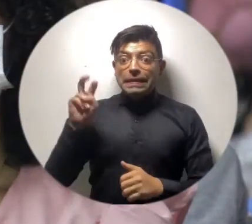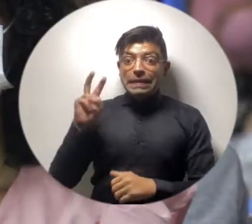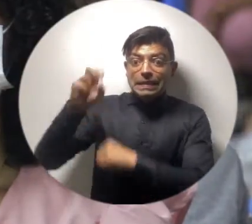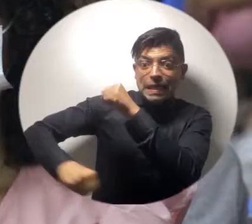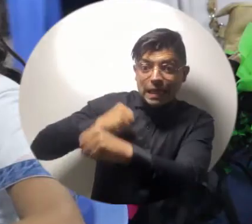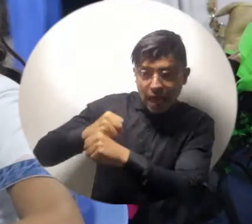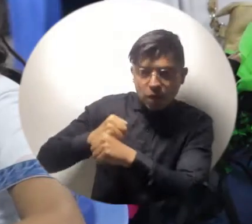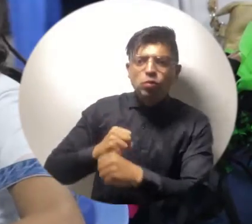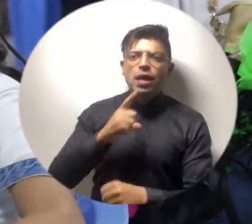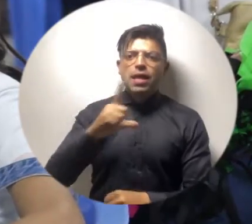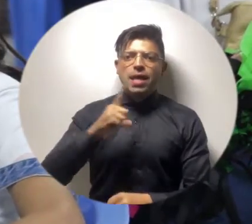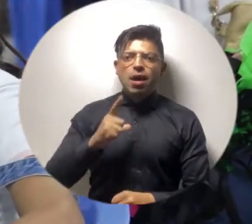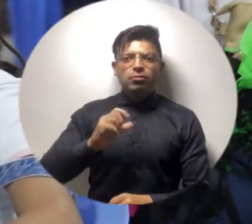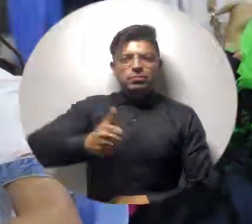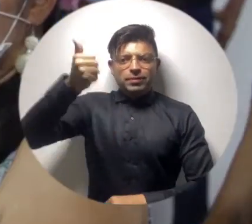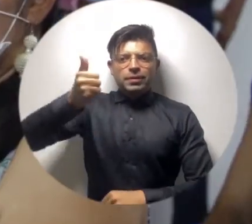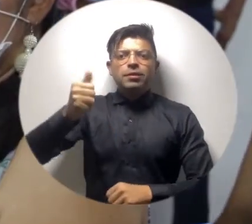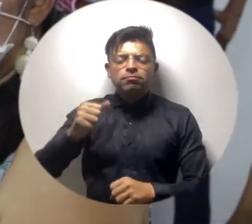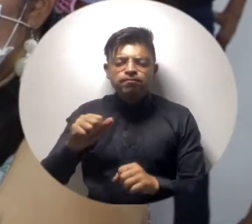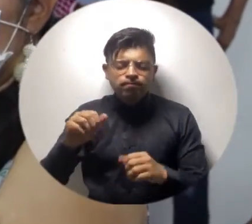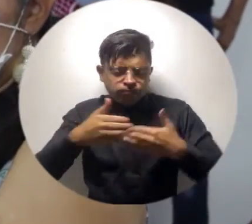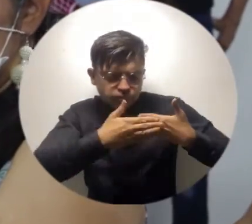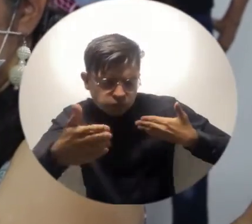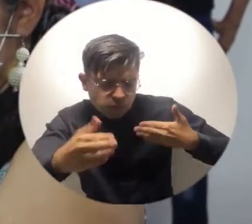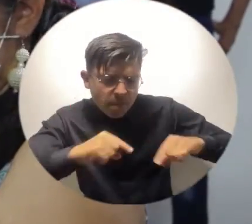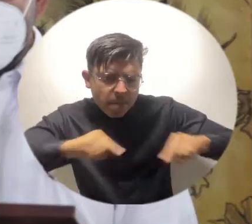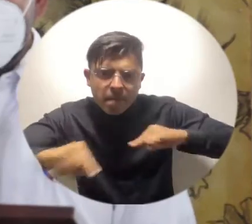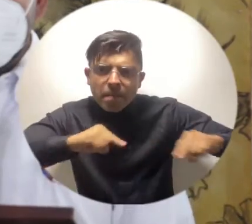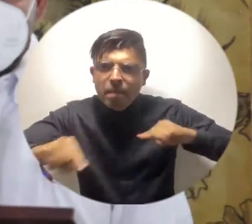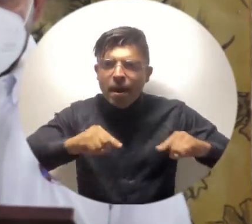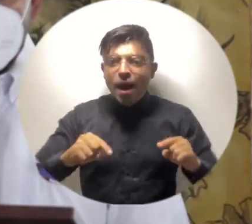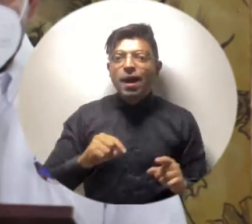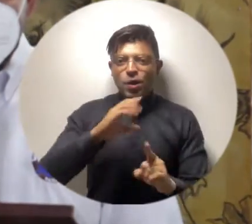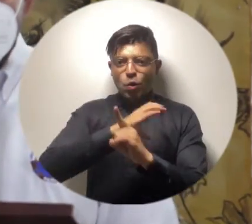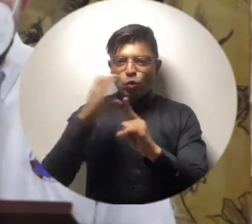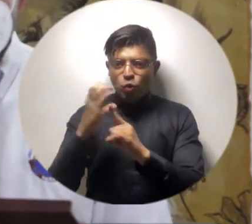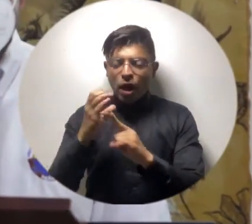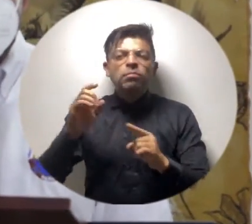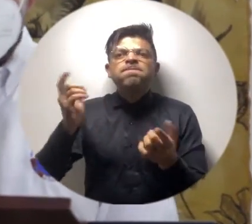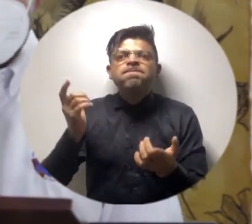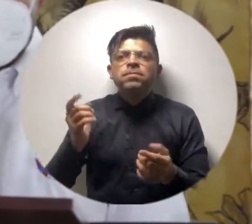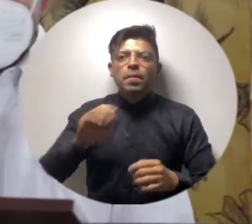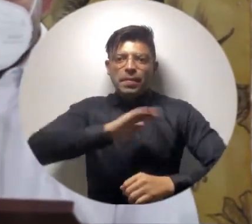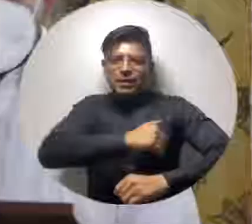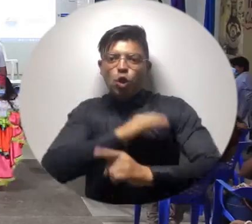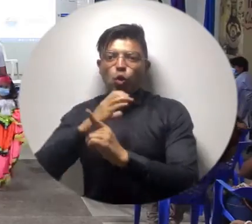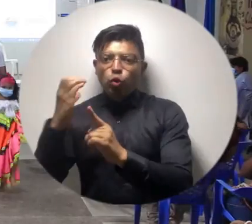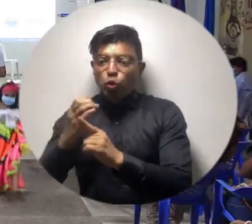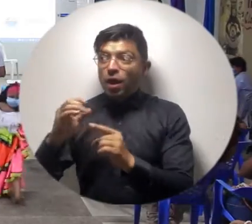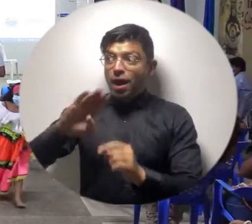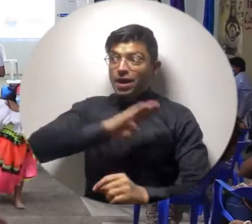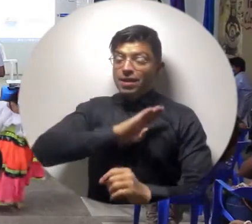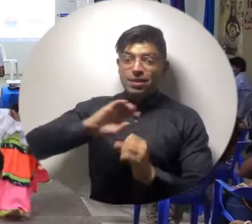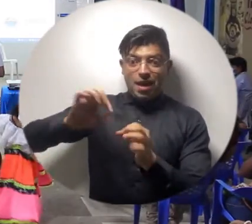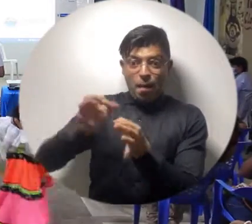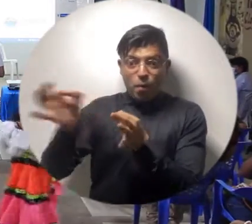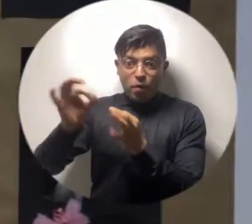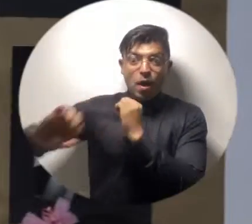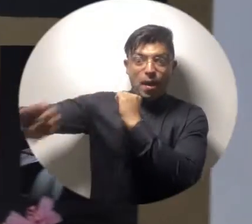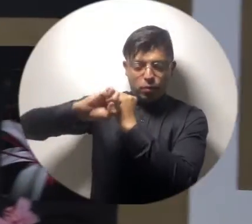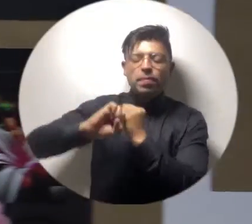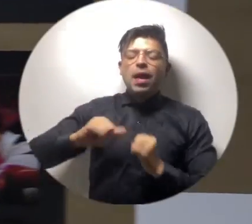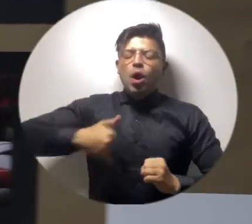liderazgo de la Dirección de Proyección Cultural, en concertación con el Ministerio de Cultura y el apoyo de la Alcaldía de Aracataca, la juventud ha sido